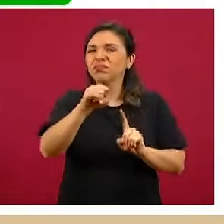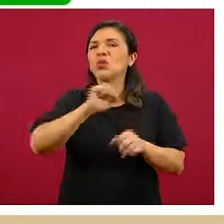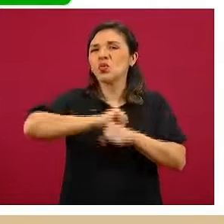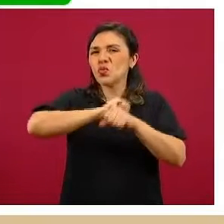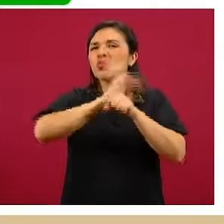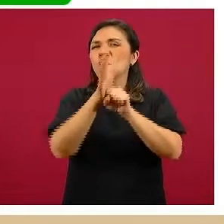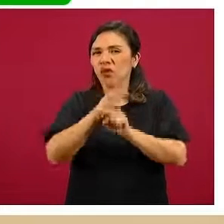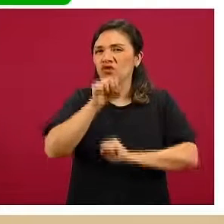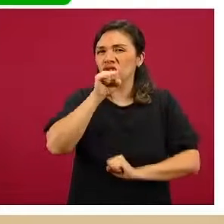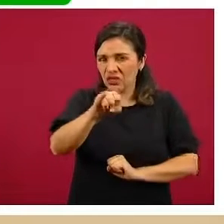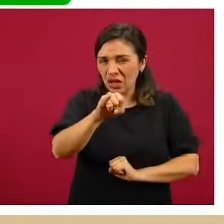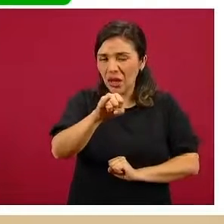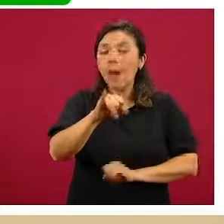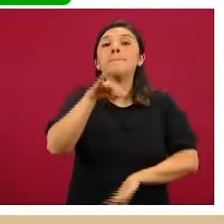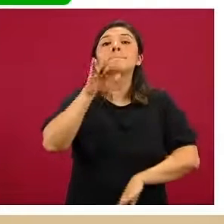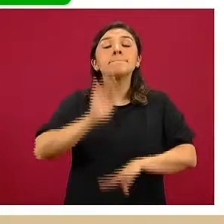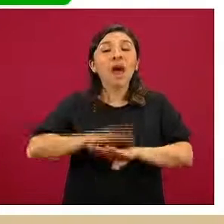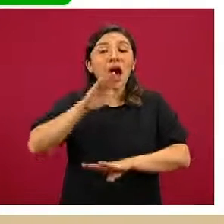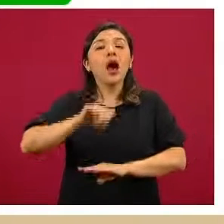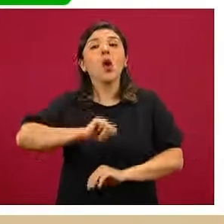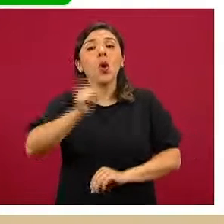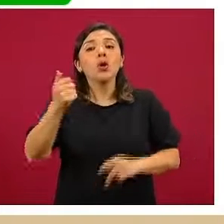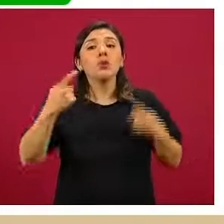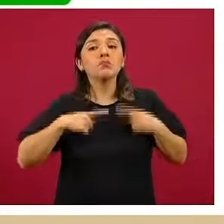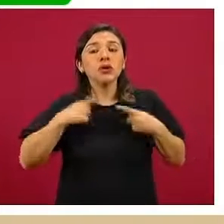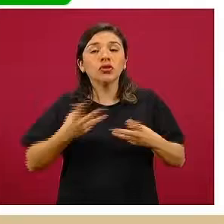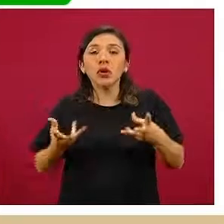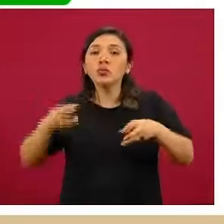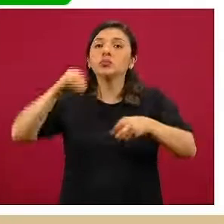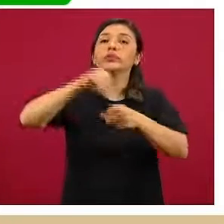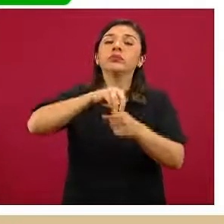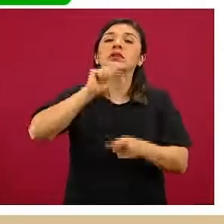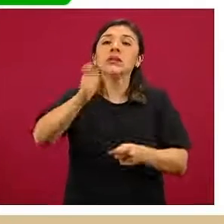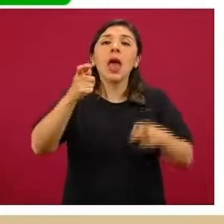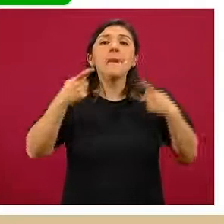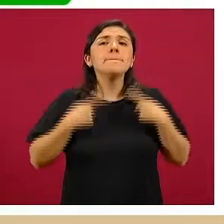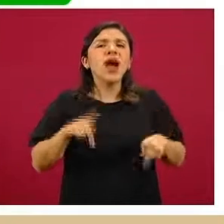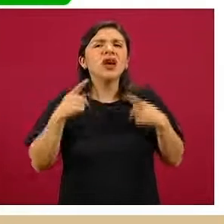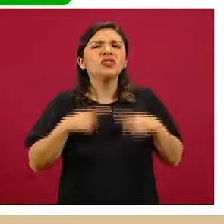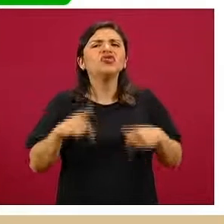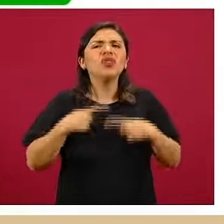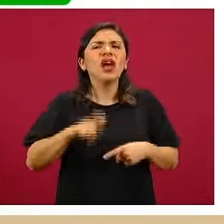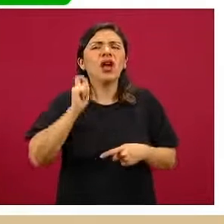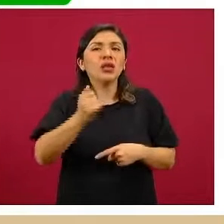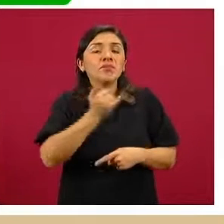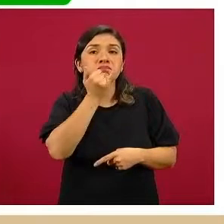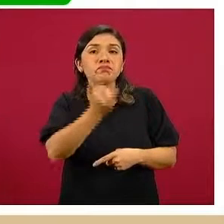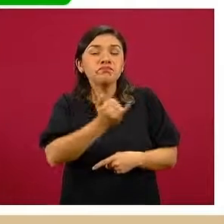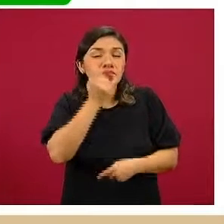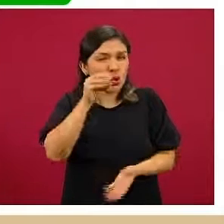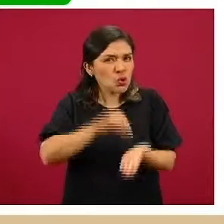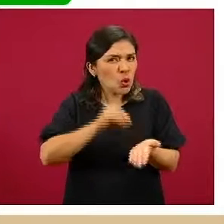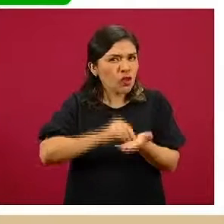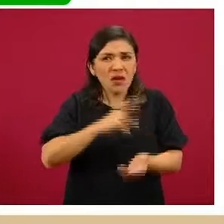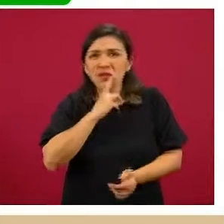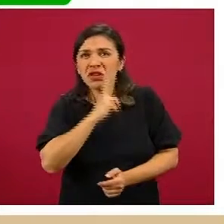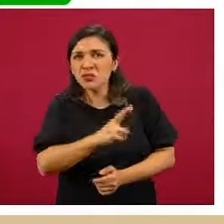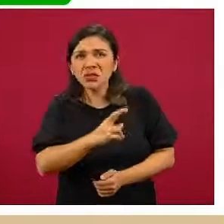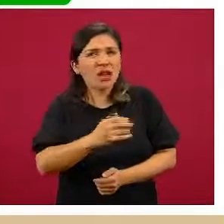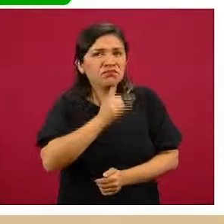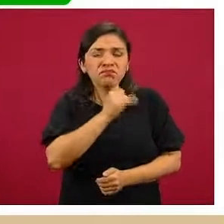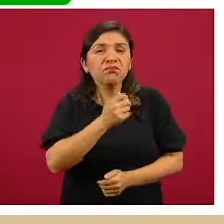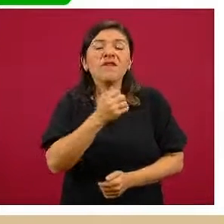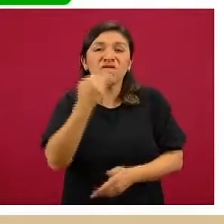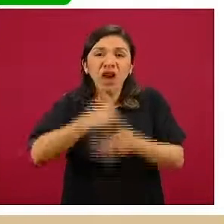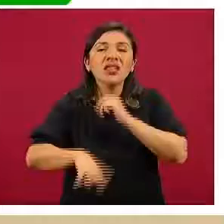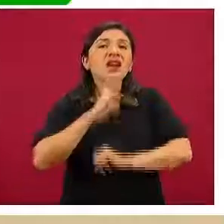virus SARS-CoV-2 y que además le sumamos a aquellas personas que son casos aún sospechosos y que tienen una muestra